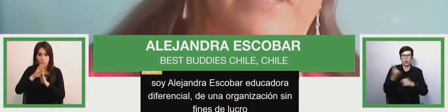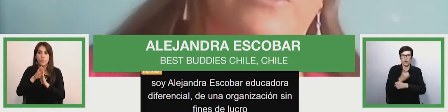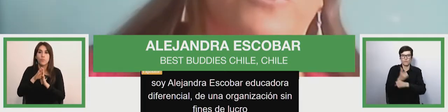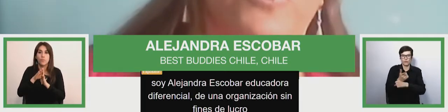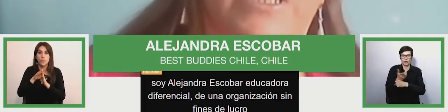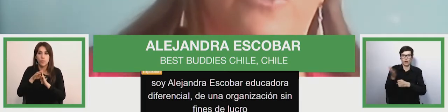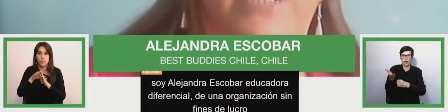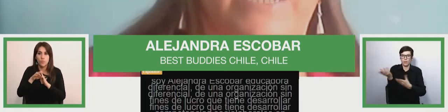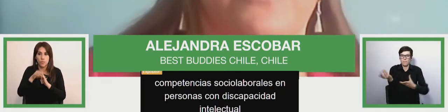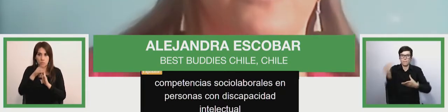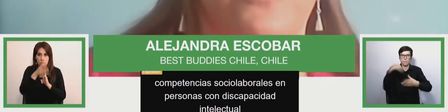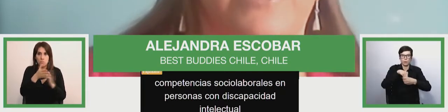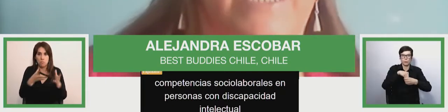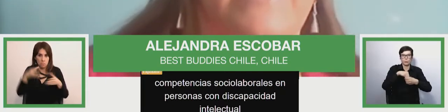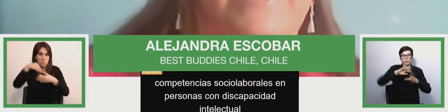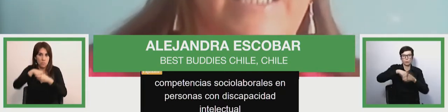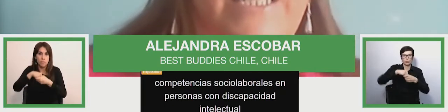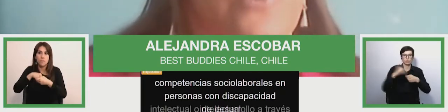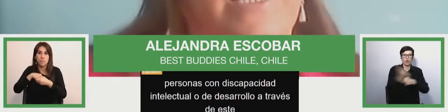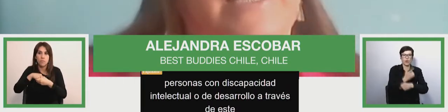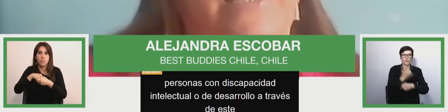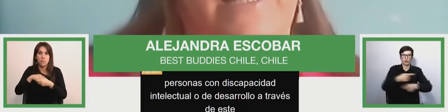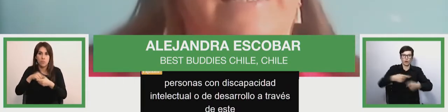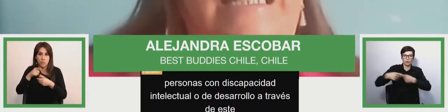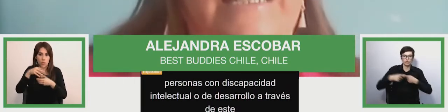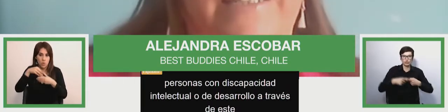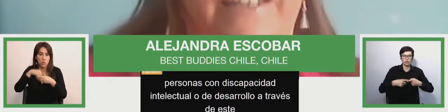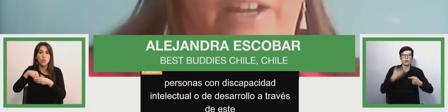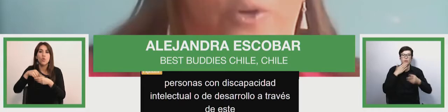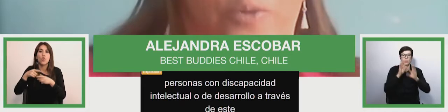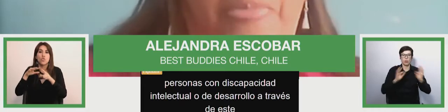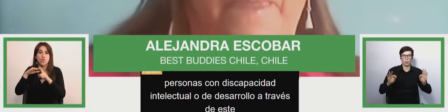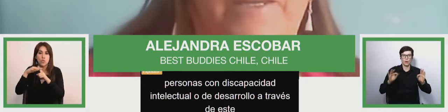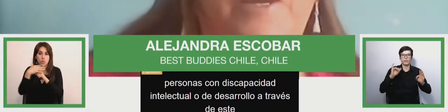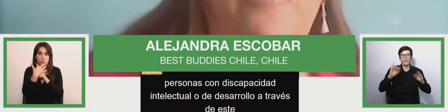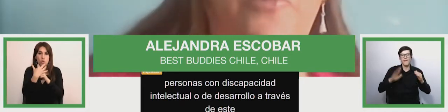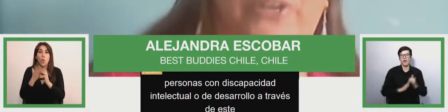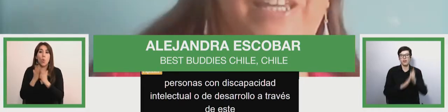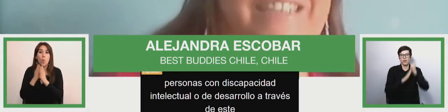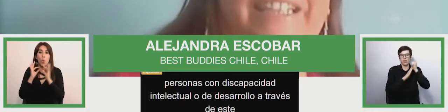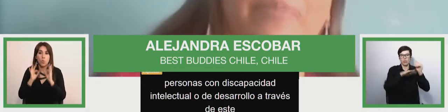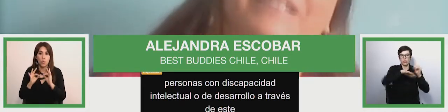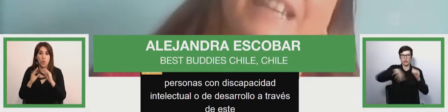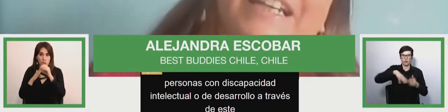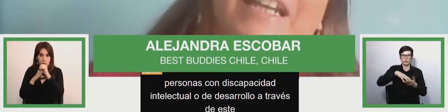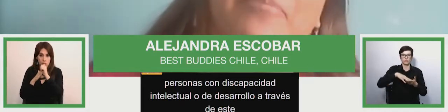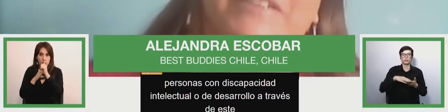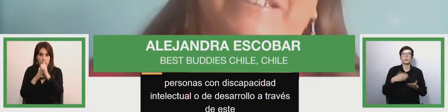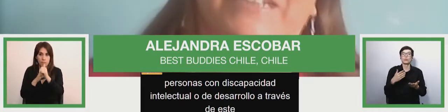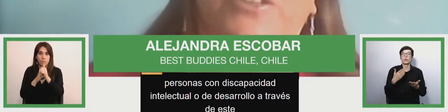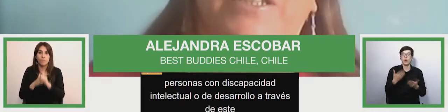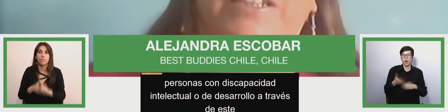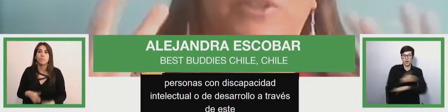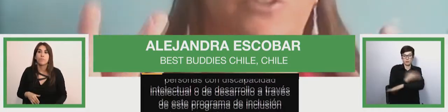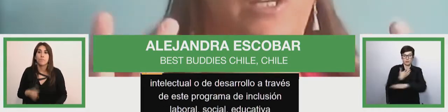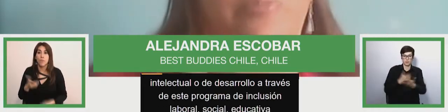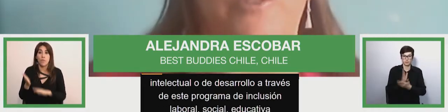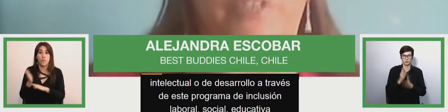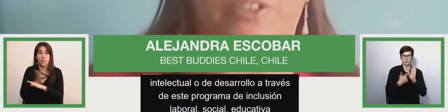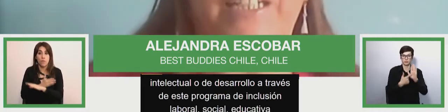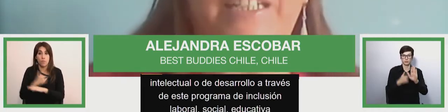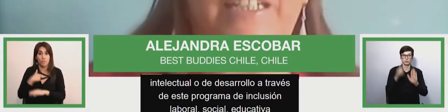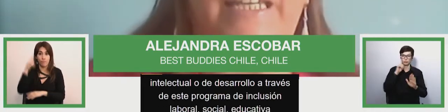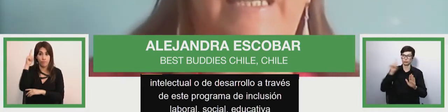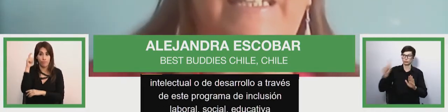programas de inclusión laboral, social, educativa y liderazgo. Bueno, y antes de pasar a las presentaciones de nuestros